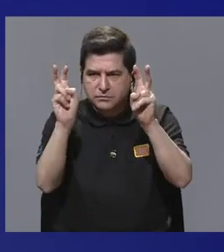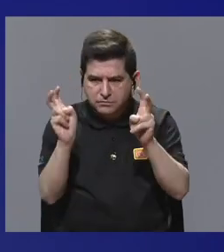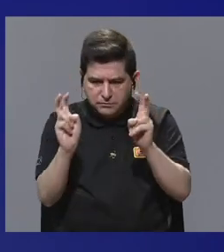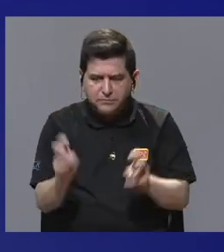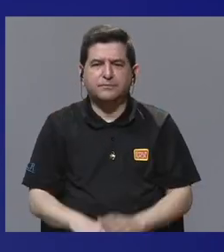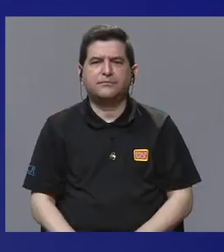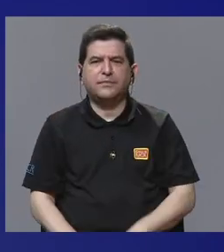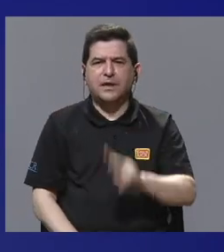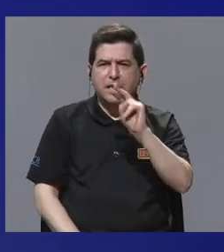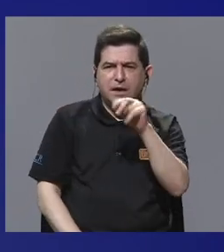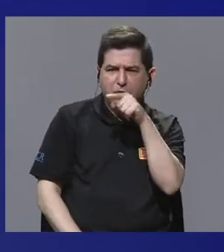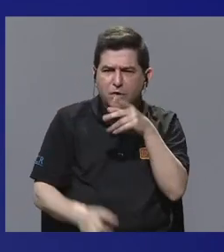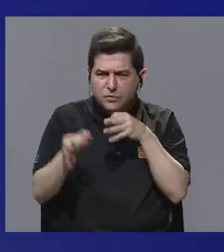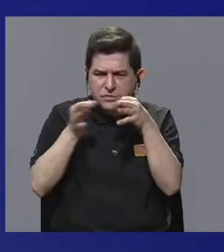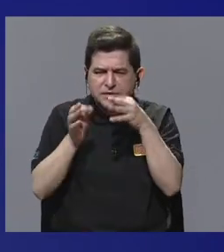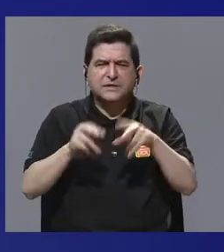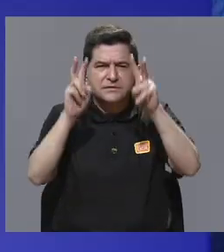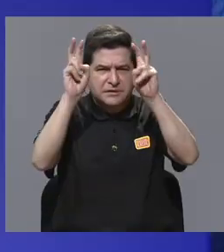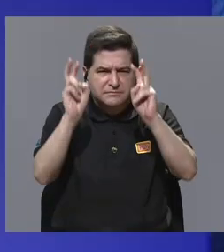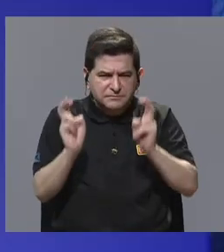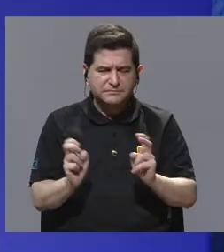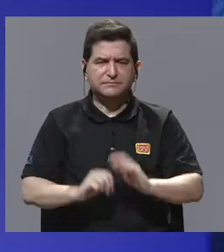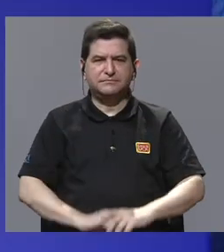Nicole, hablamos de algunos de esos temas.